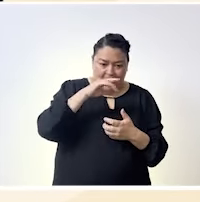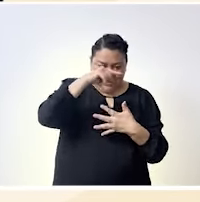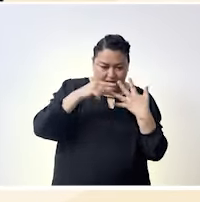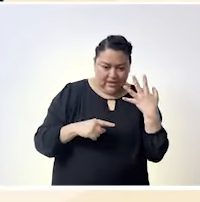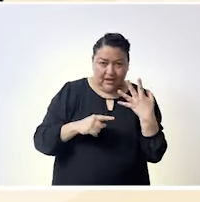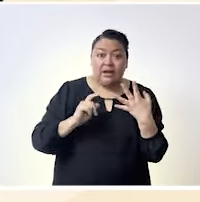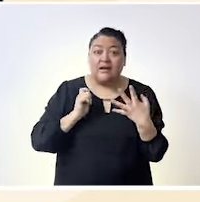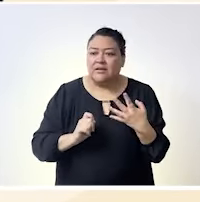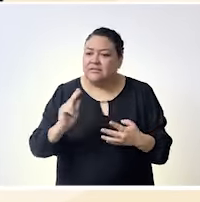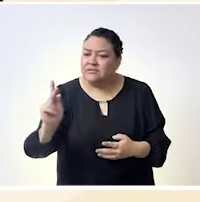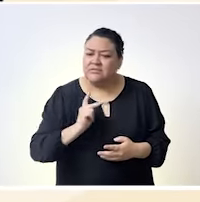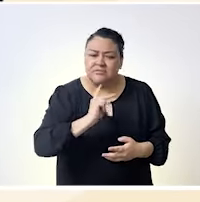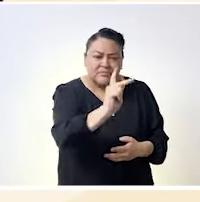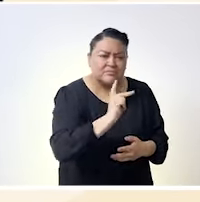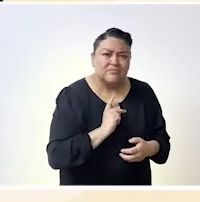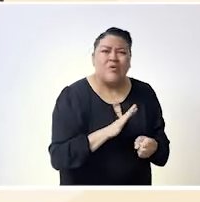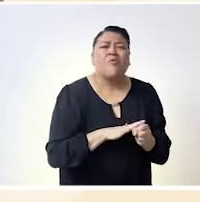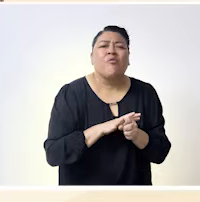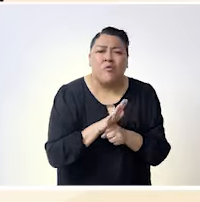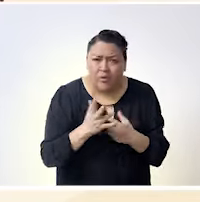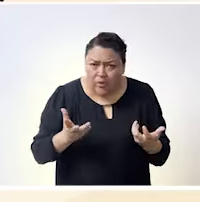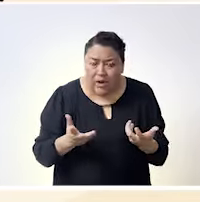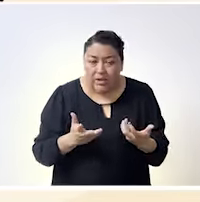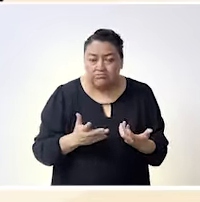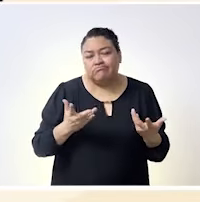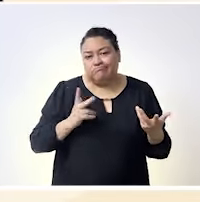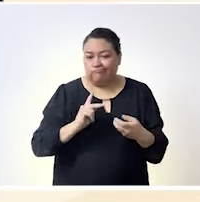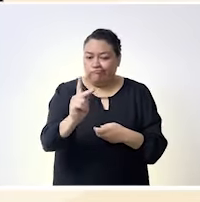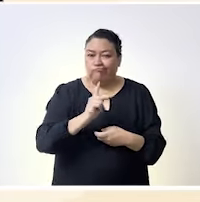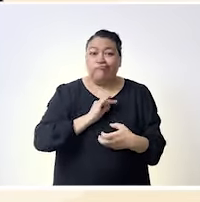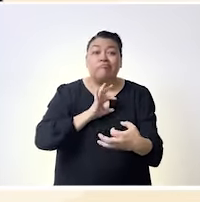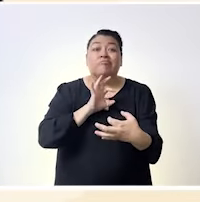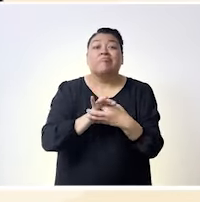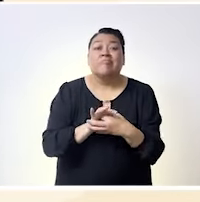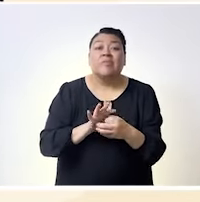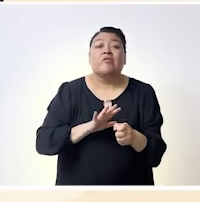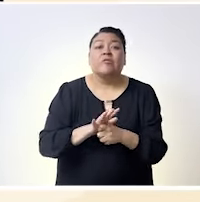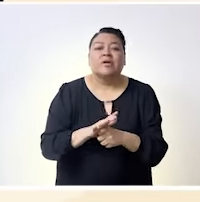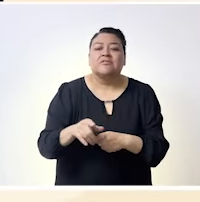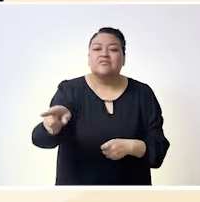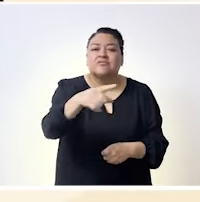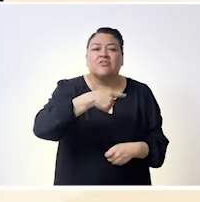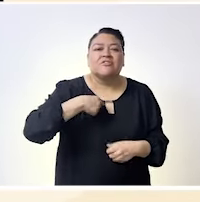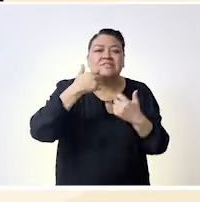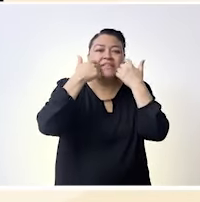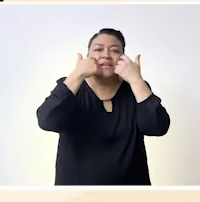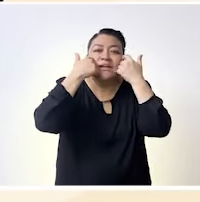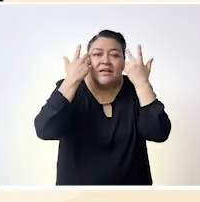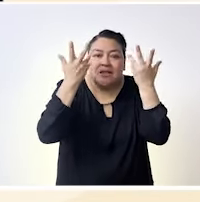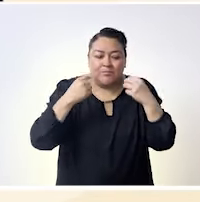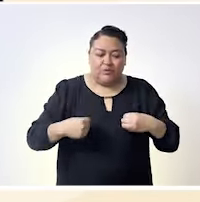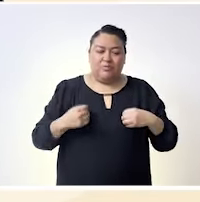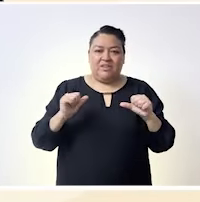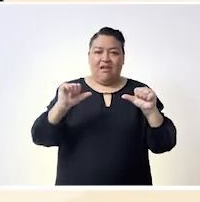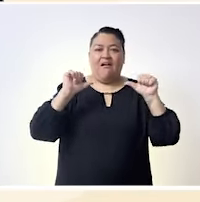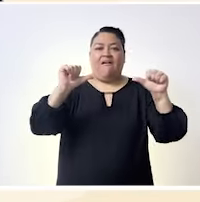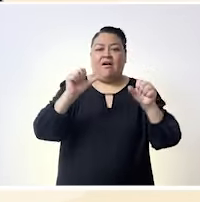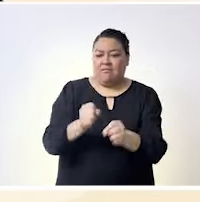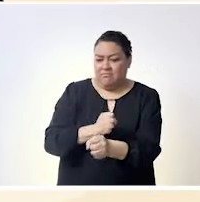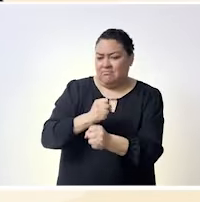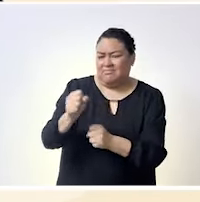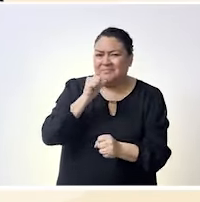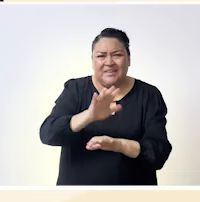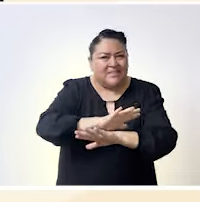que al final que nos une no que nos divide y que al final creo que lo que nos une es el deseo de que nadie viva violencias